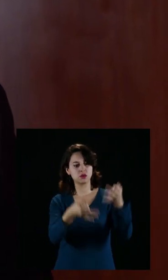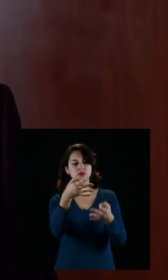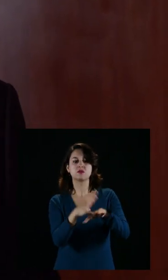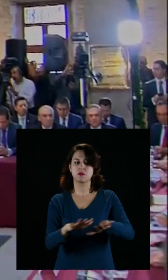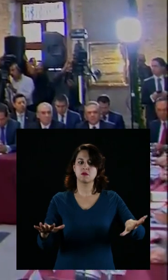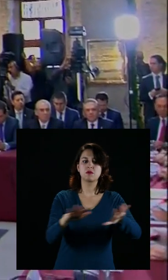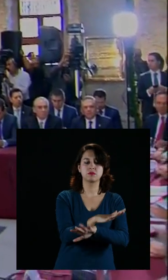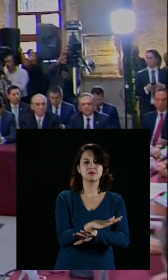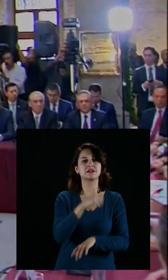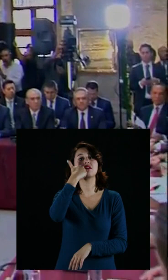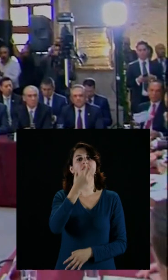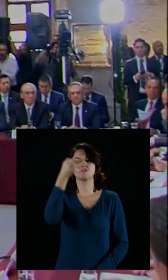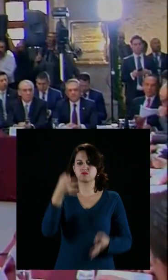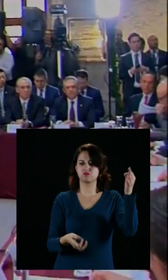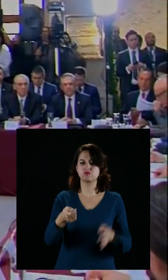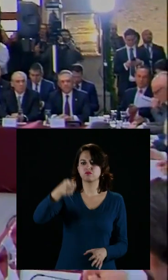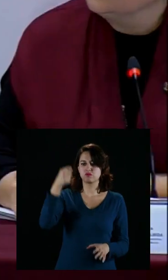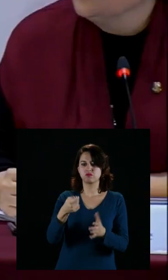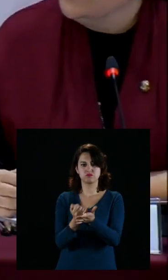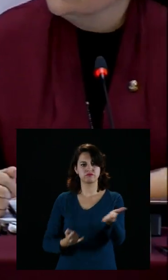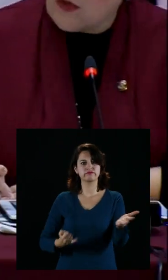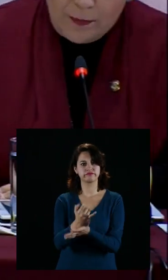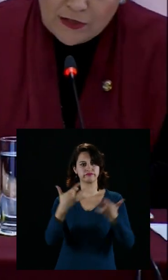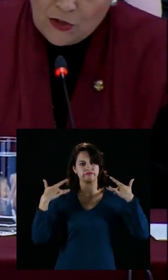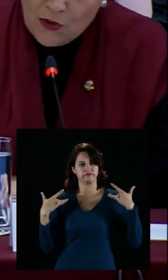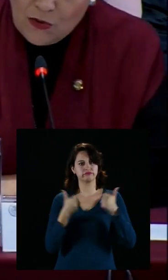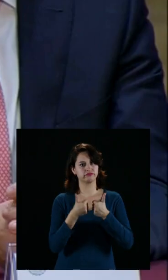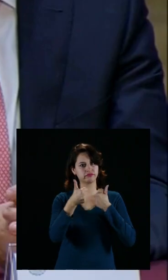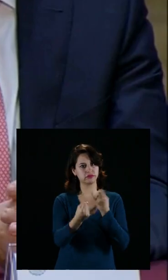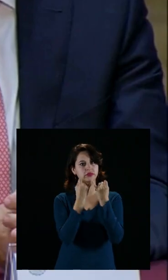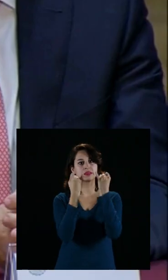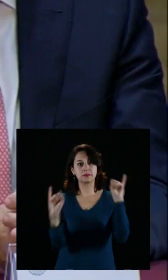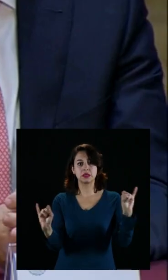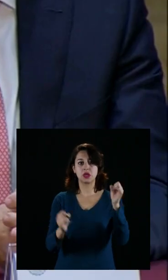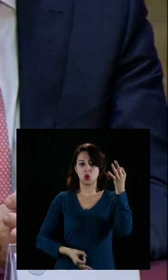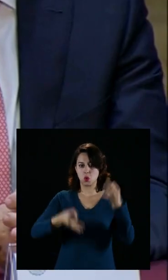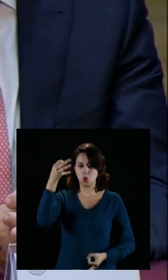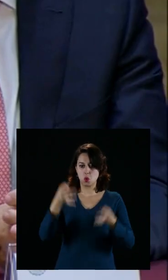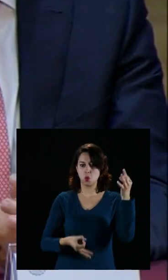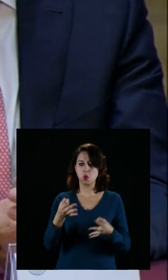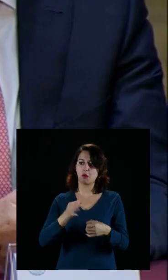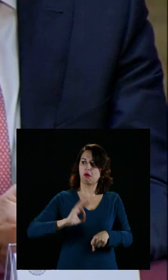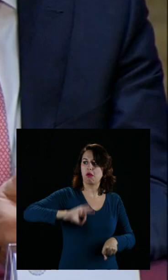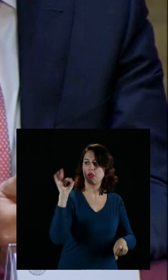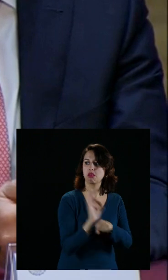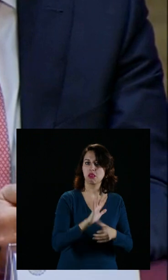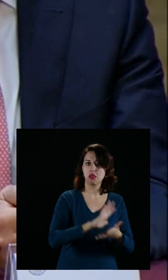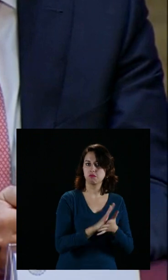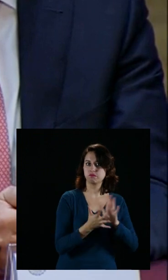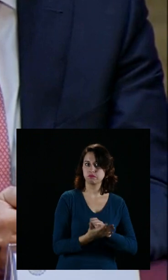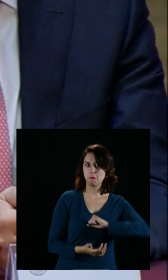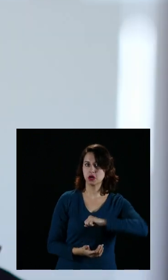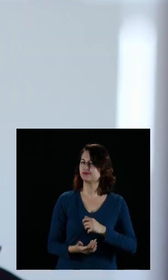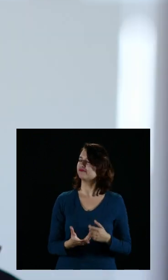judicial. Queremos jueces que resuelvan los conflictos de manera imparcial y autónoma. Jueces que no litiguen